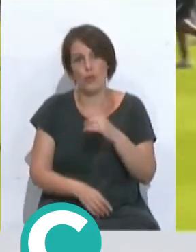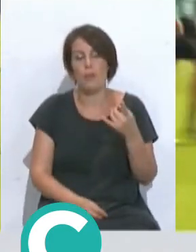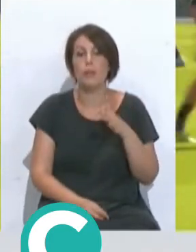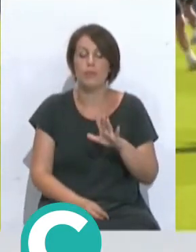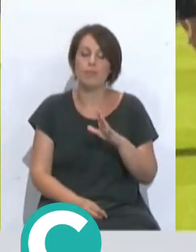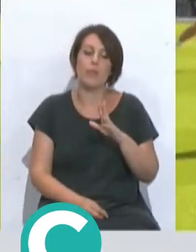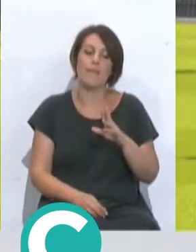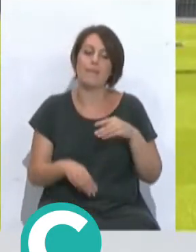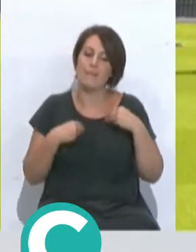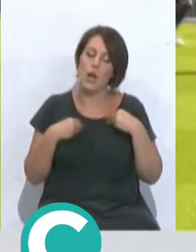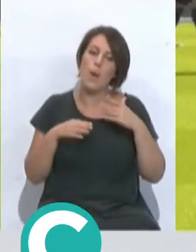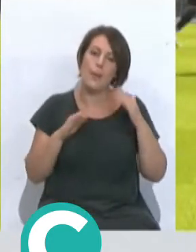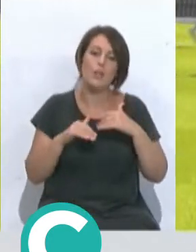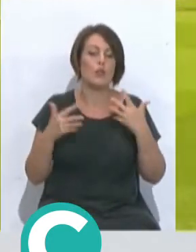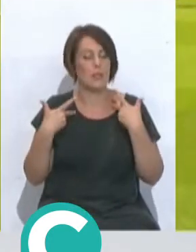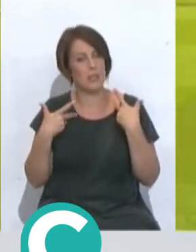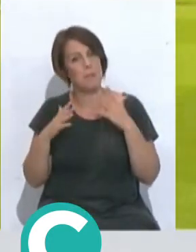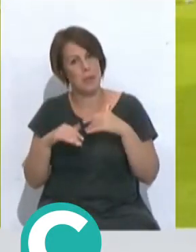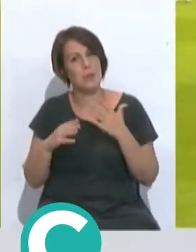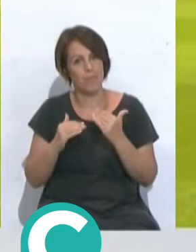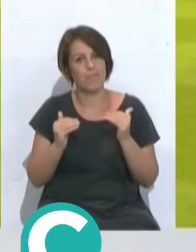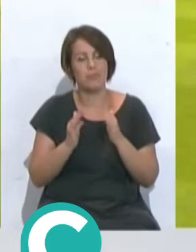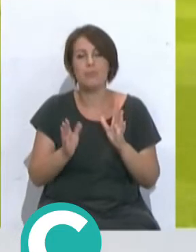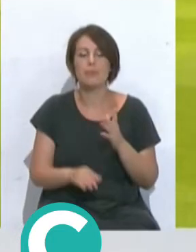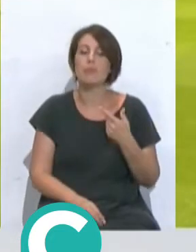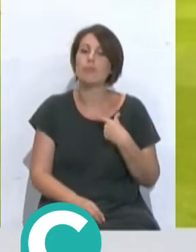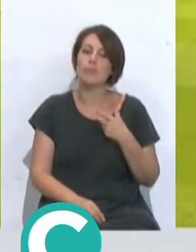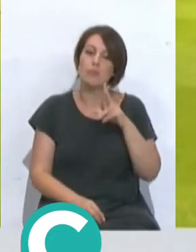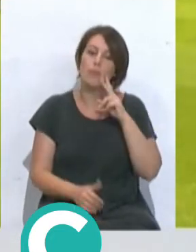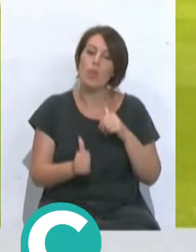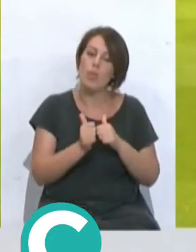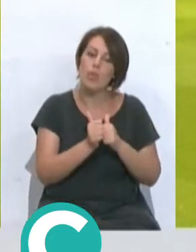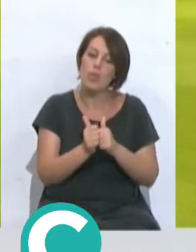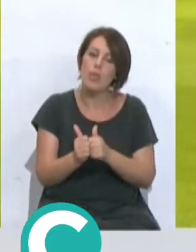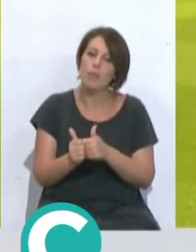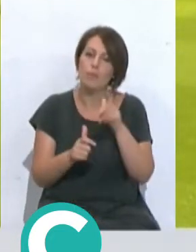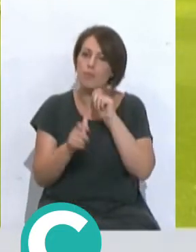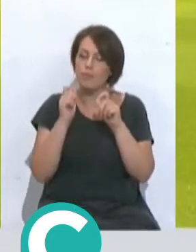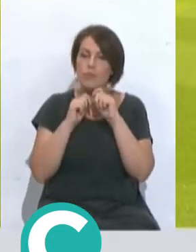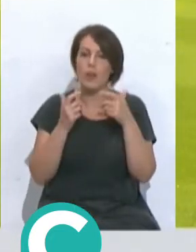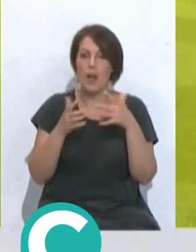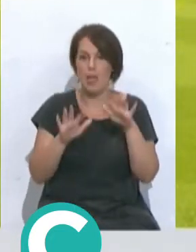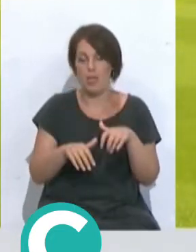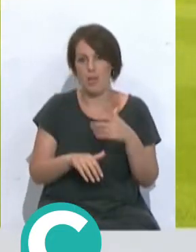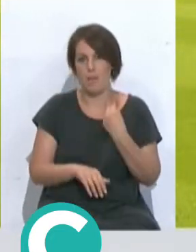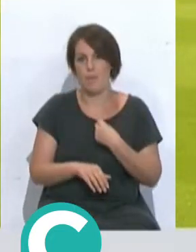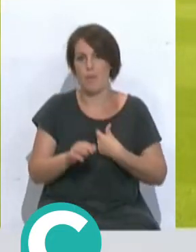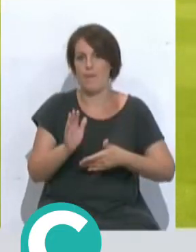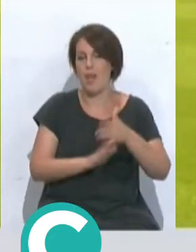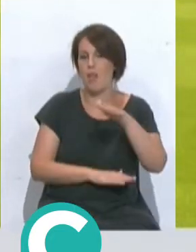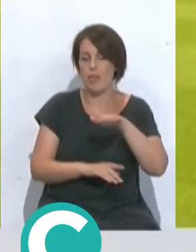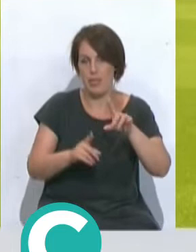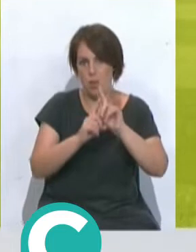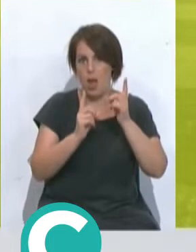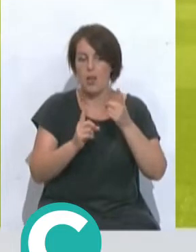disfrutarlo menos y también sufrir menos. Lo has seguido muy de cerca, siempre con mucho cariño también al Cádiz, allá donde has estado. De